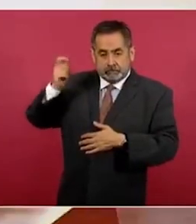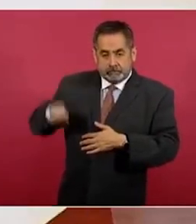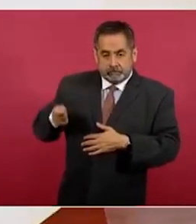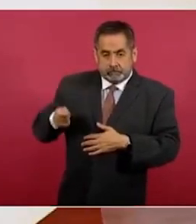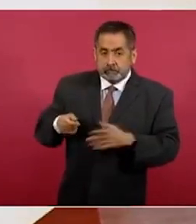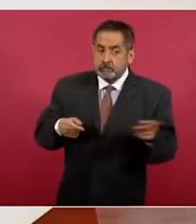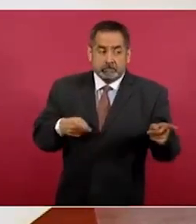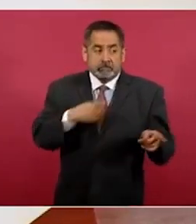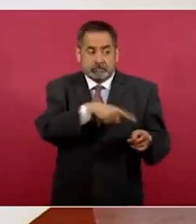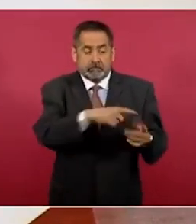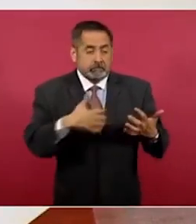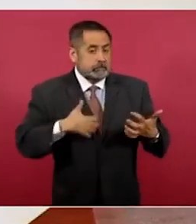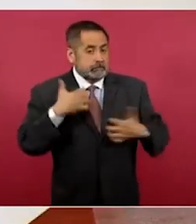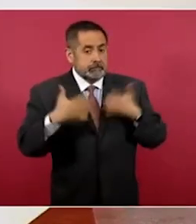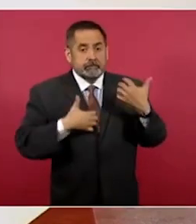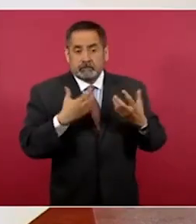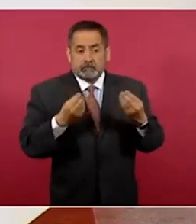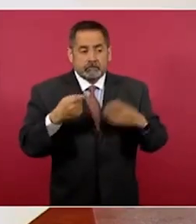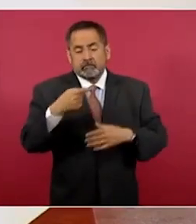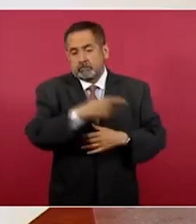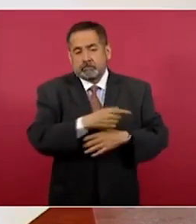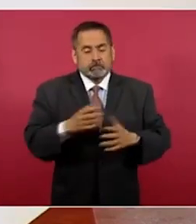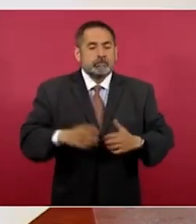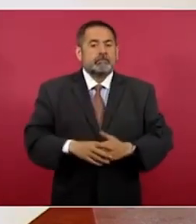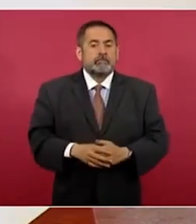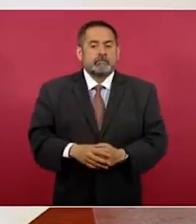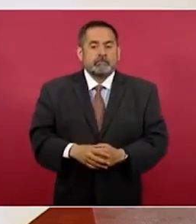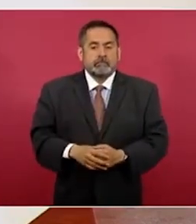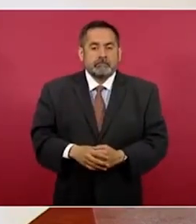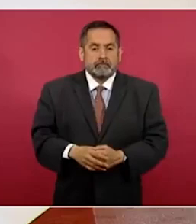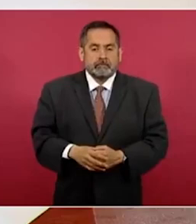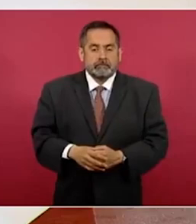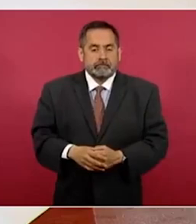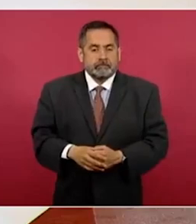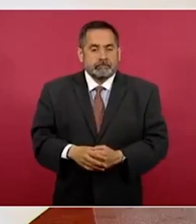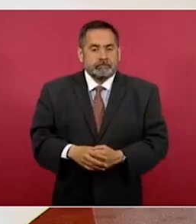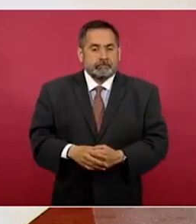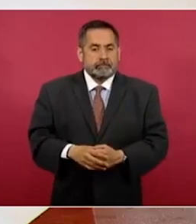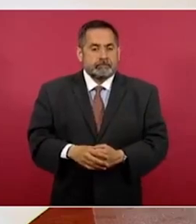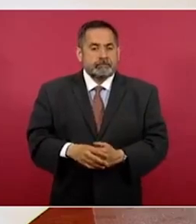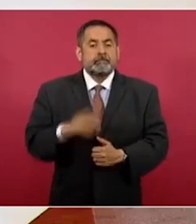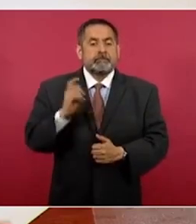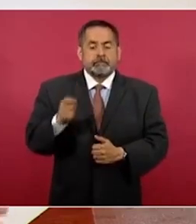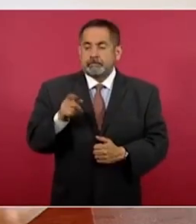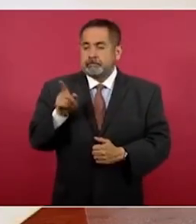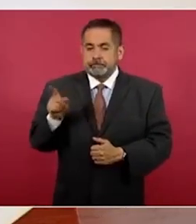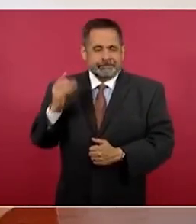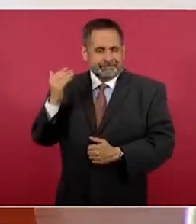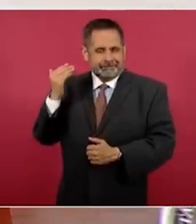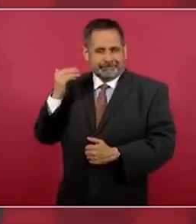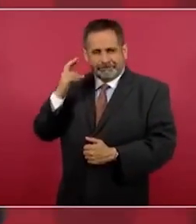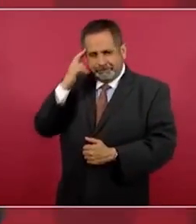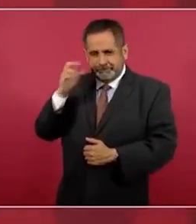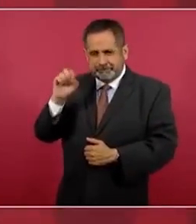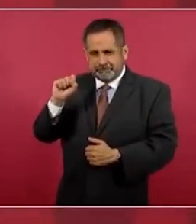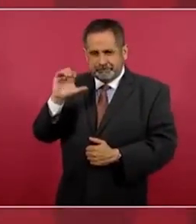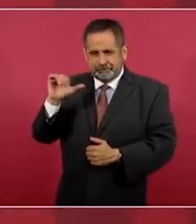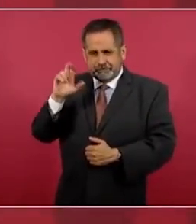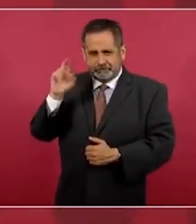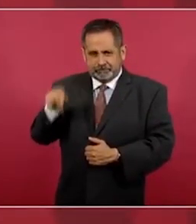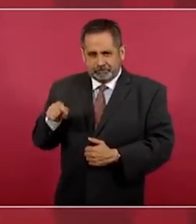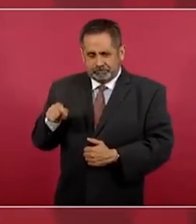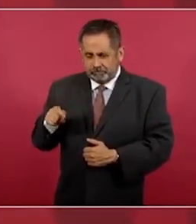enojaron tanto, el día que la Suprema Corte dice que es